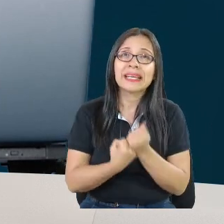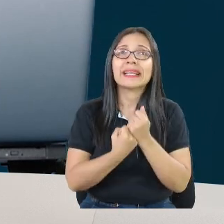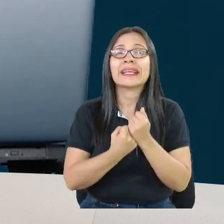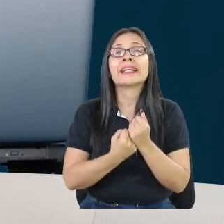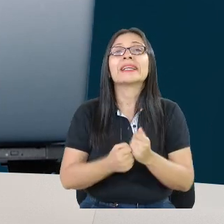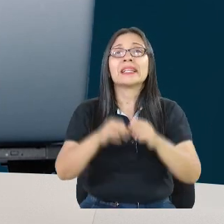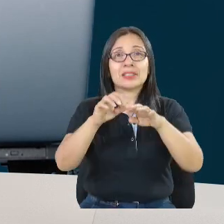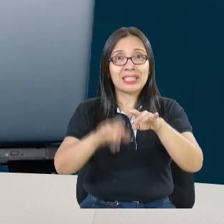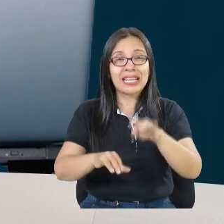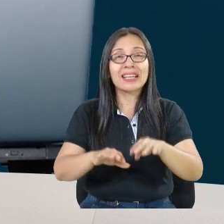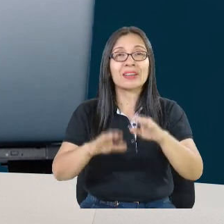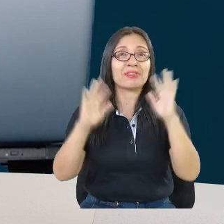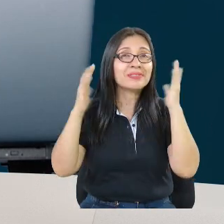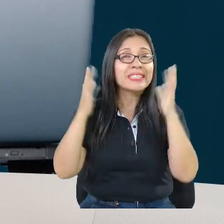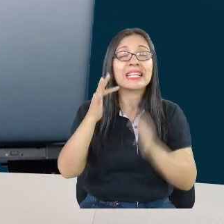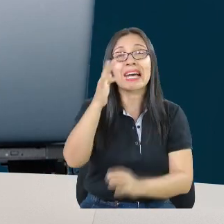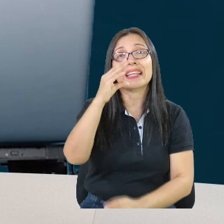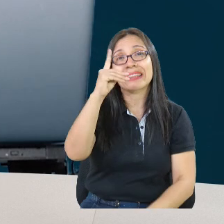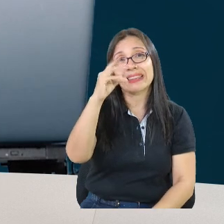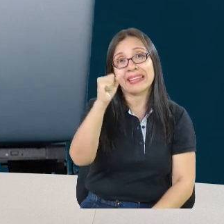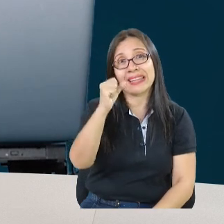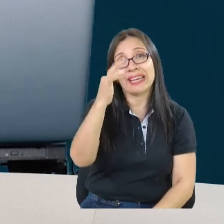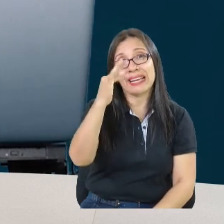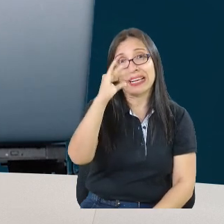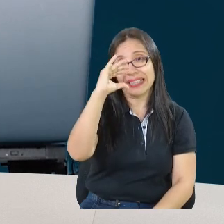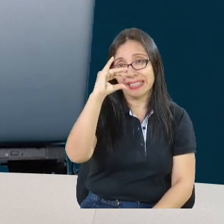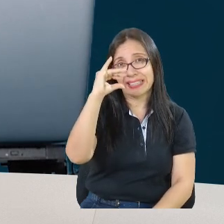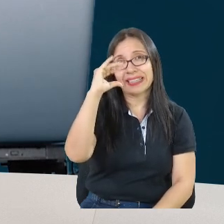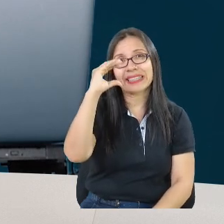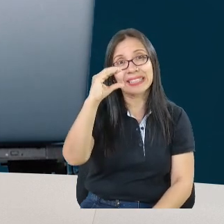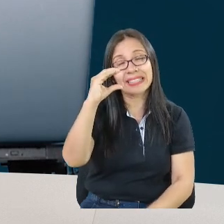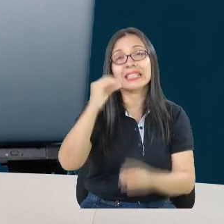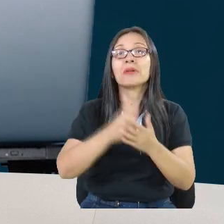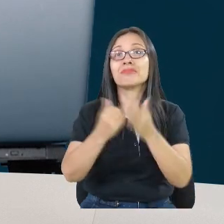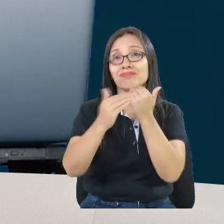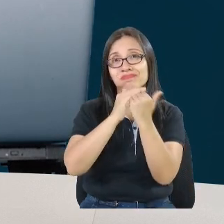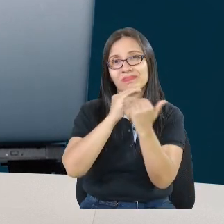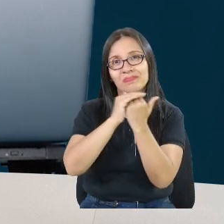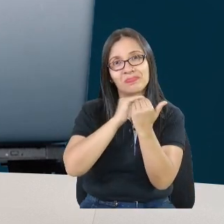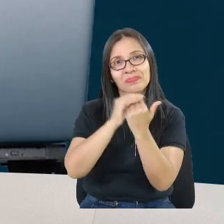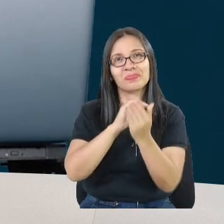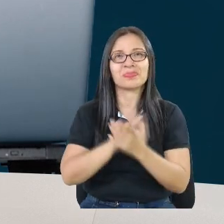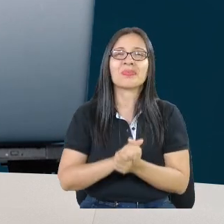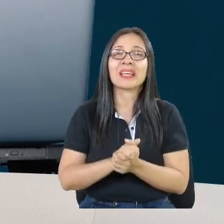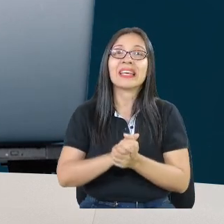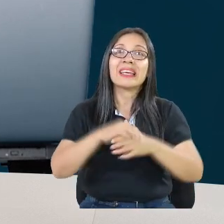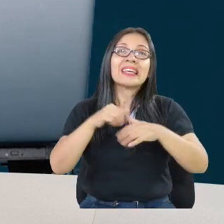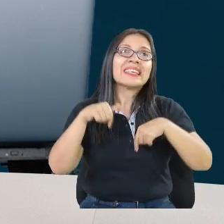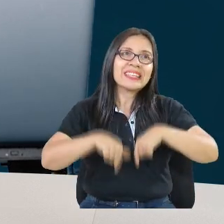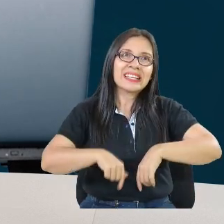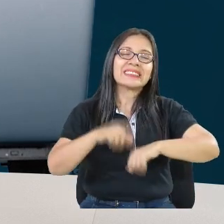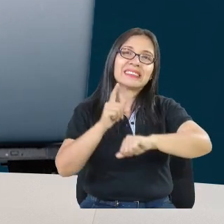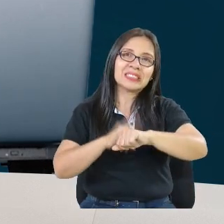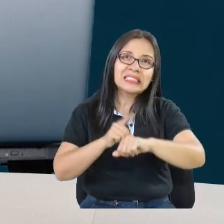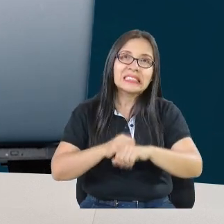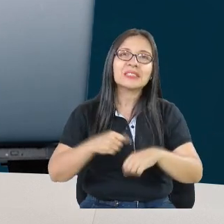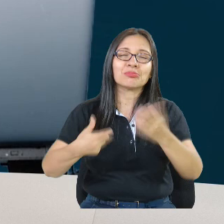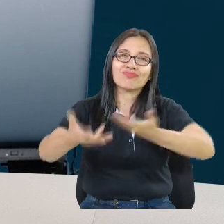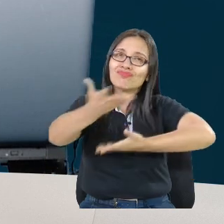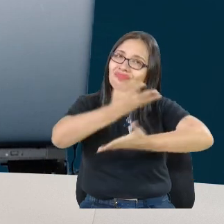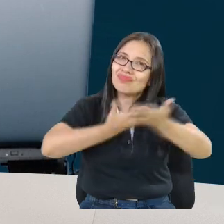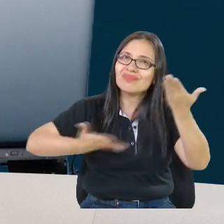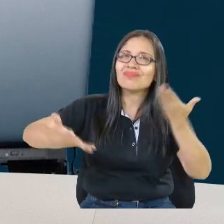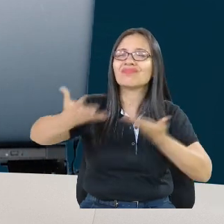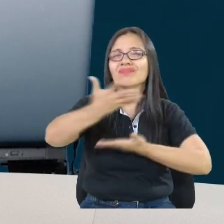DATIC, de Tecnologías de la Información y Comunicaciones, por esta invitación y este espacio que propician para el intercambio